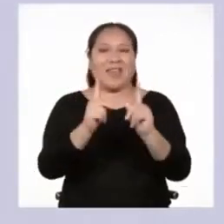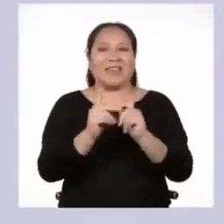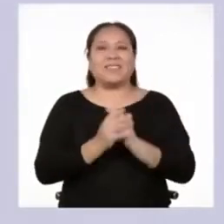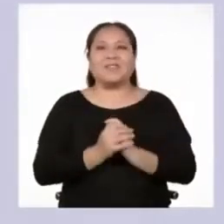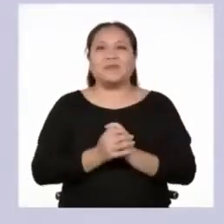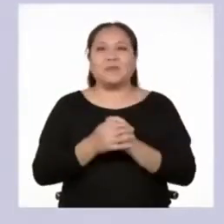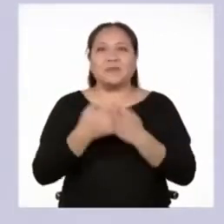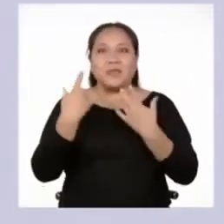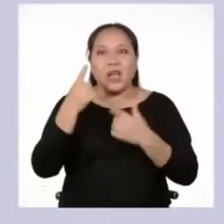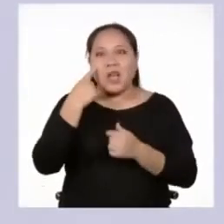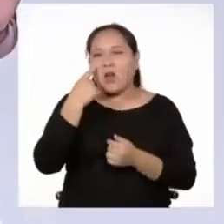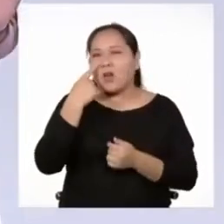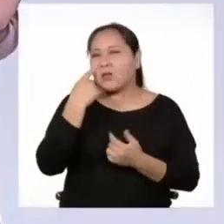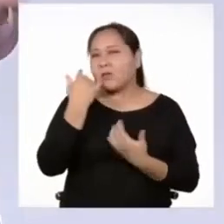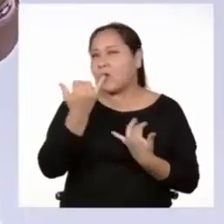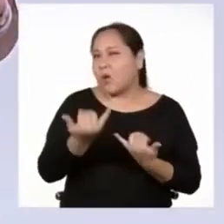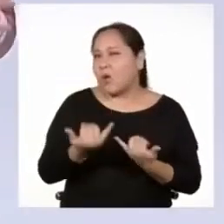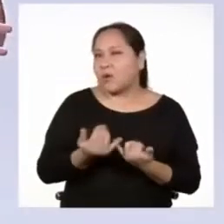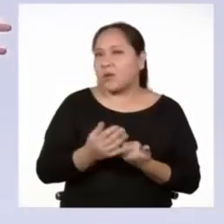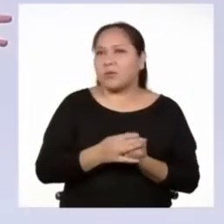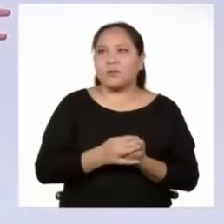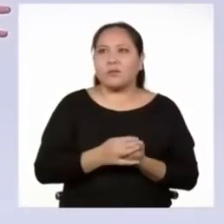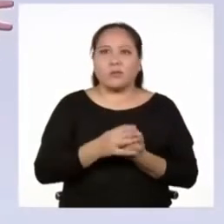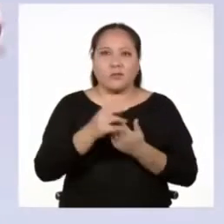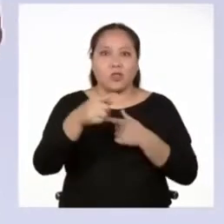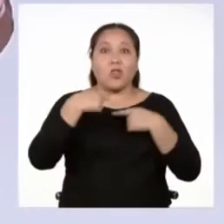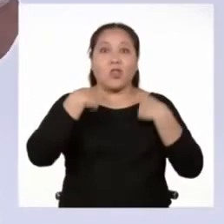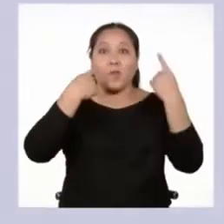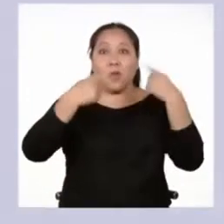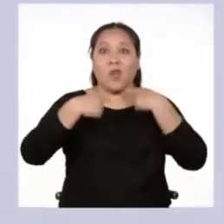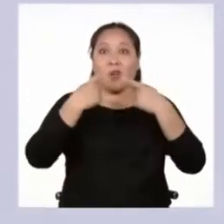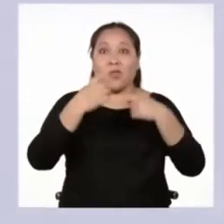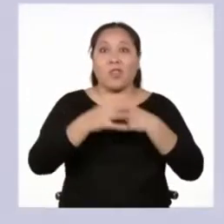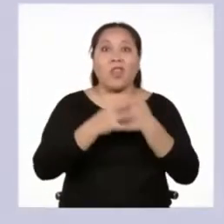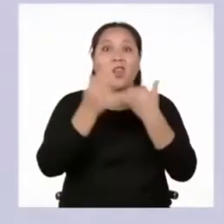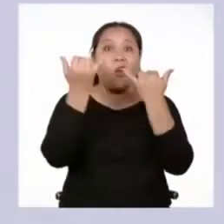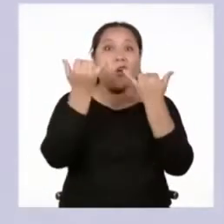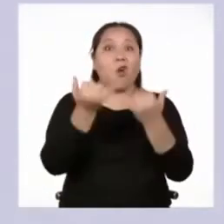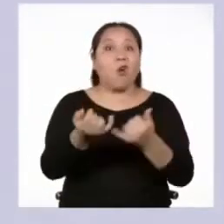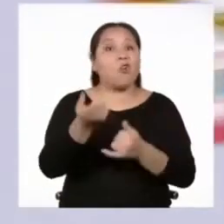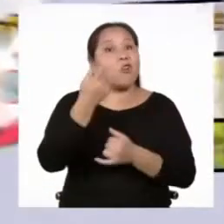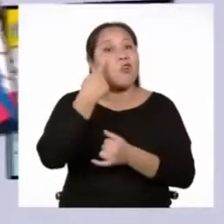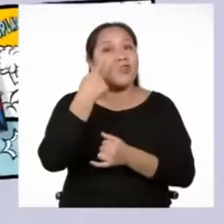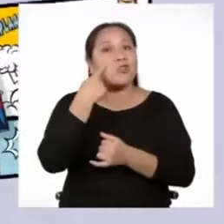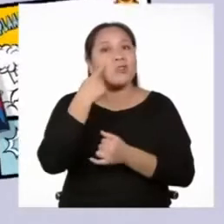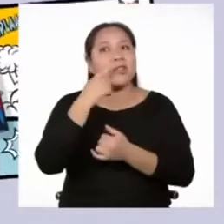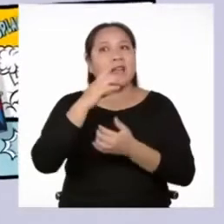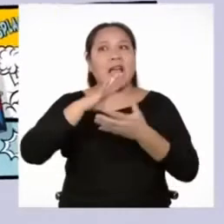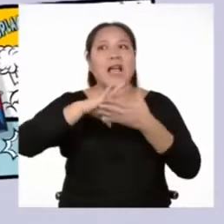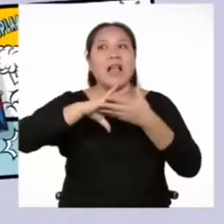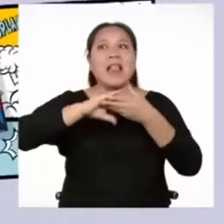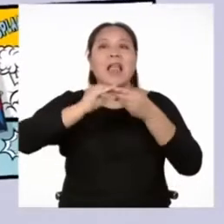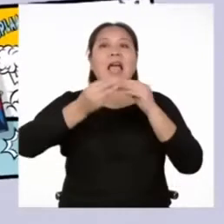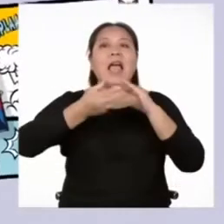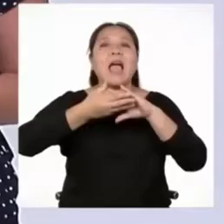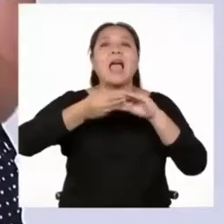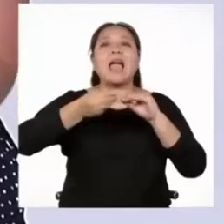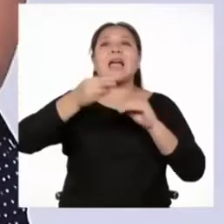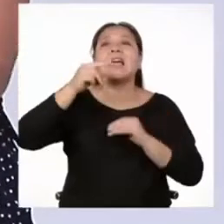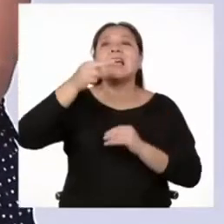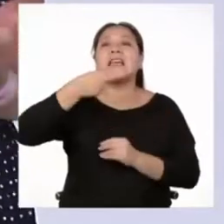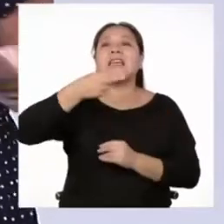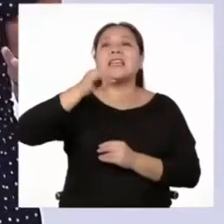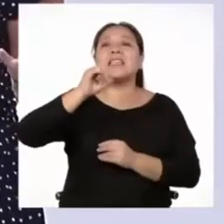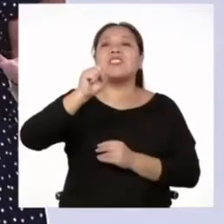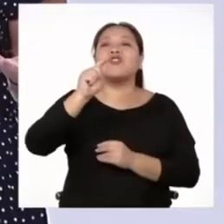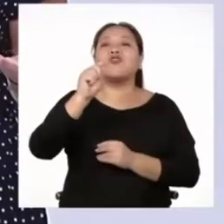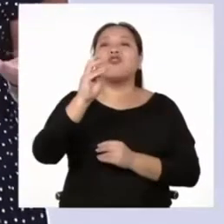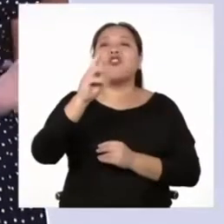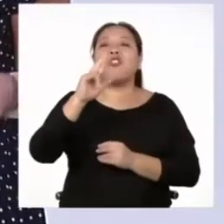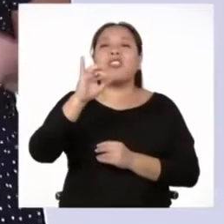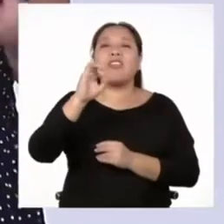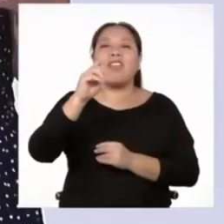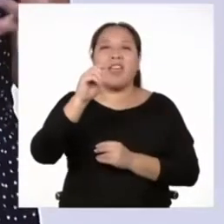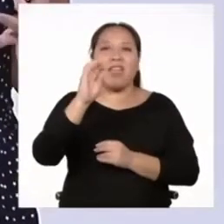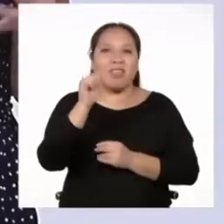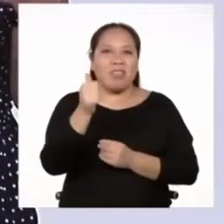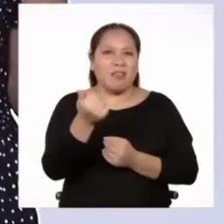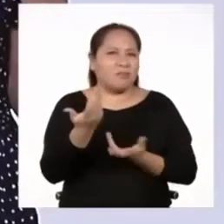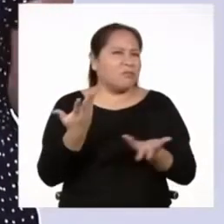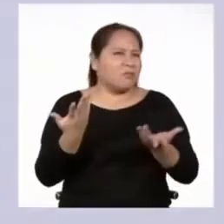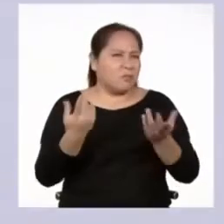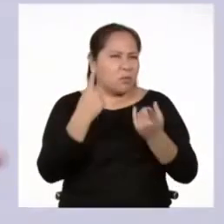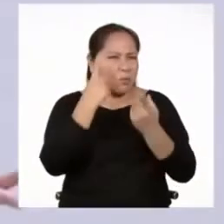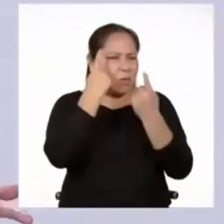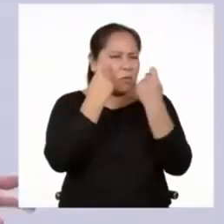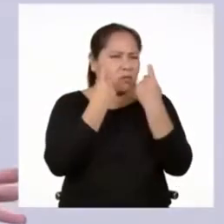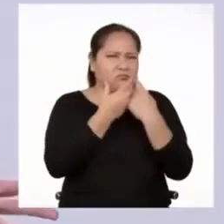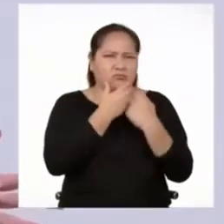¿sabes qué conoceremos el día de hoy? Pues te voy a contar. Hoy conoceremos la historieta. Pero claro, tú te preguntarás por